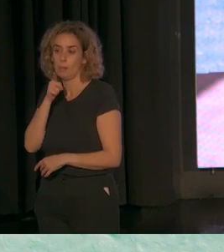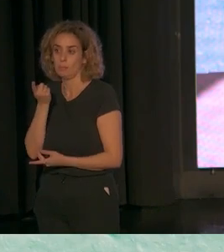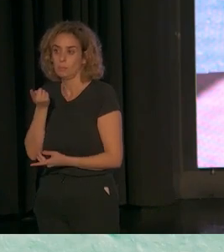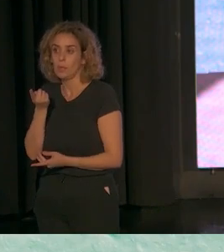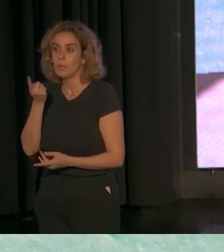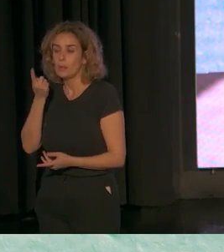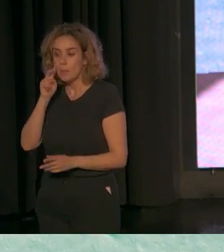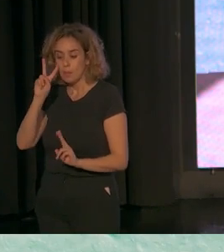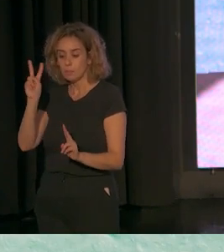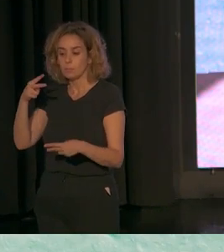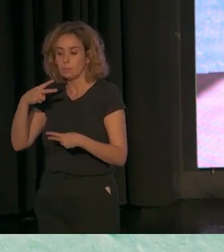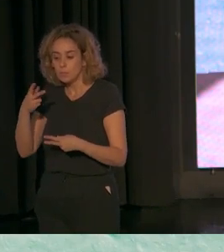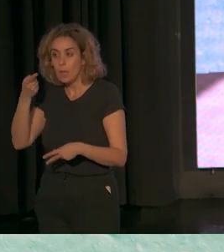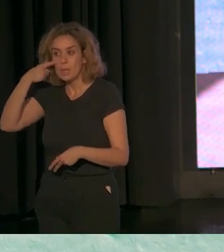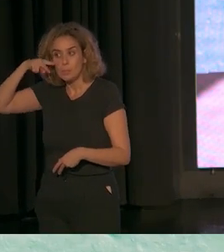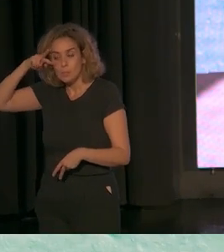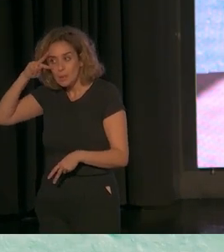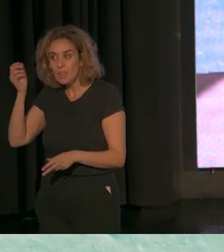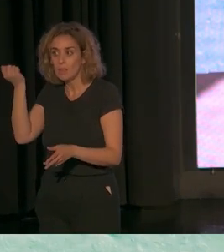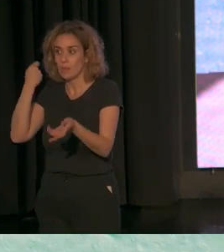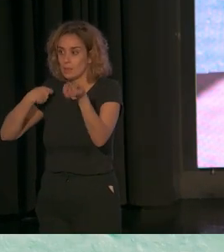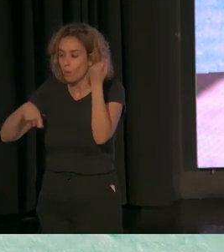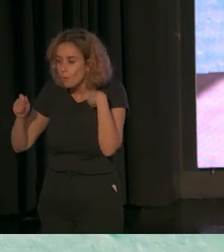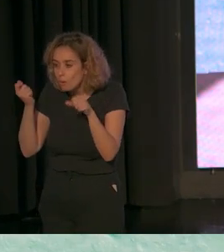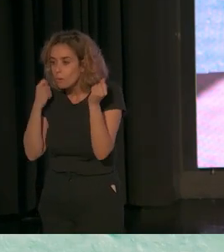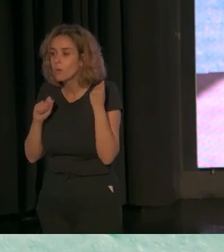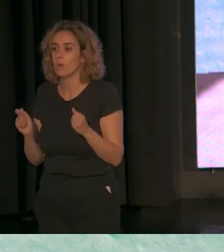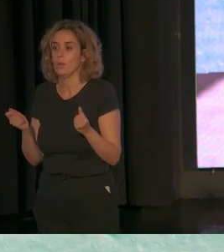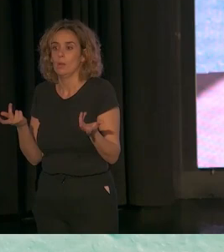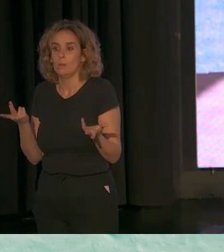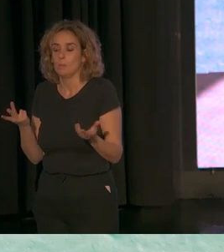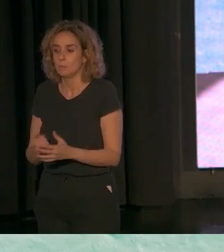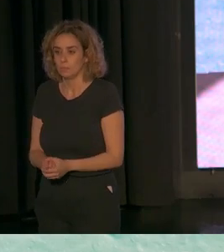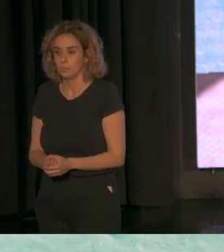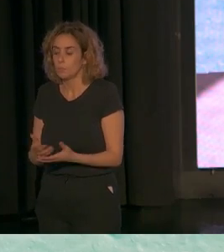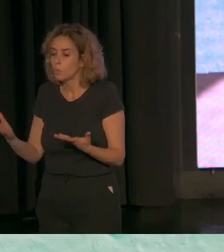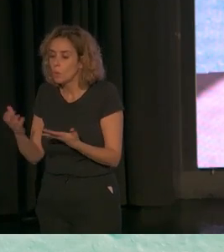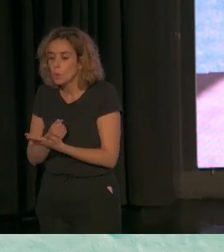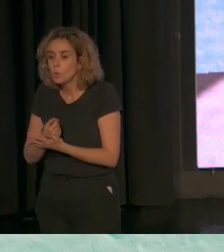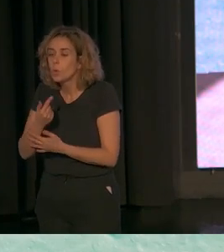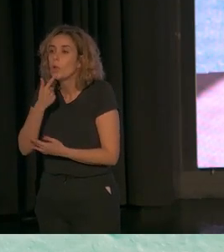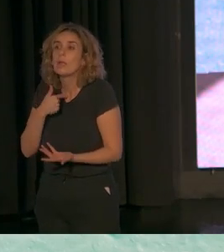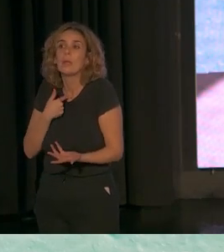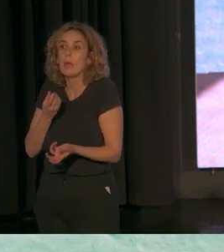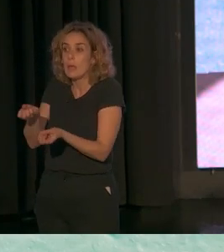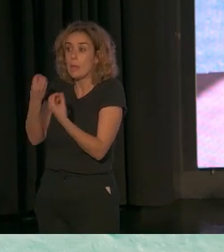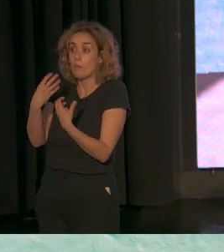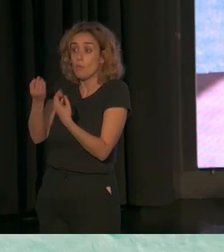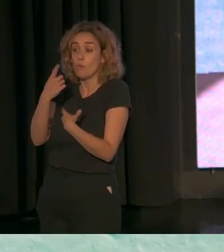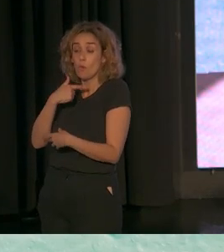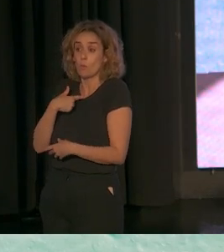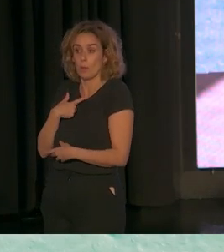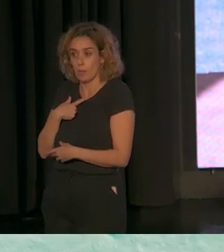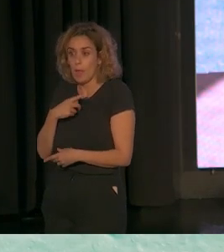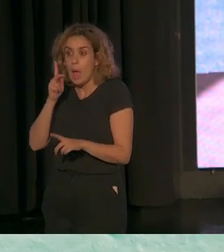a sus impresiones, también a sus experiencias, también a sus emociones, que nos están diciendo muchas y muchas cosas,